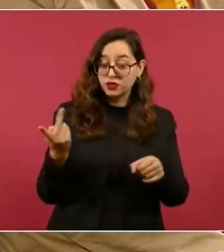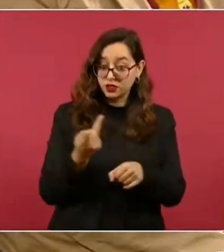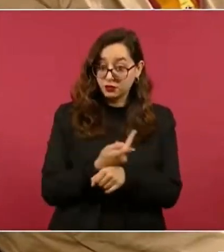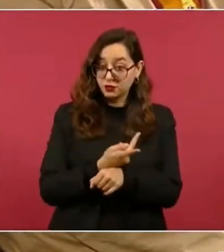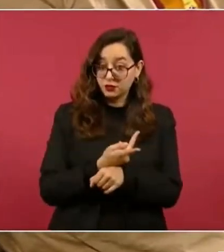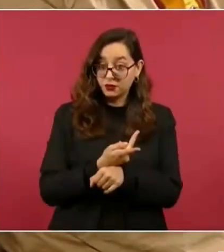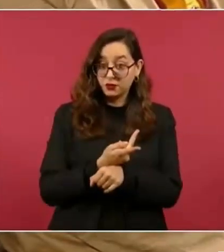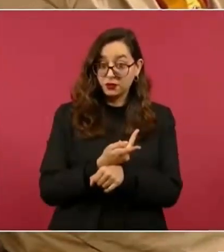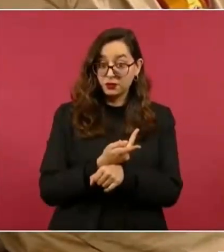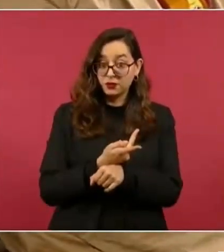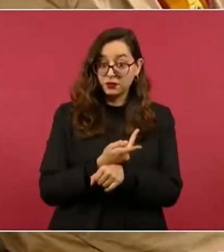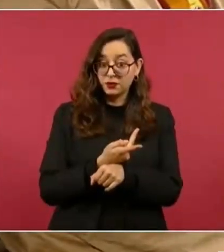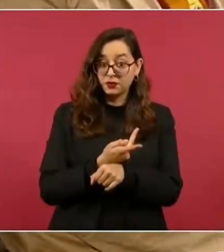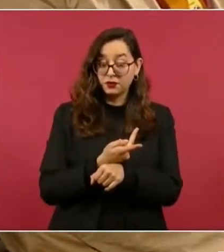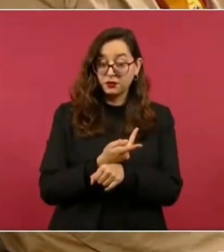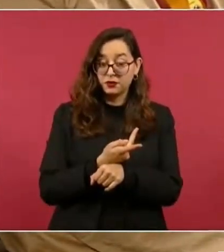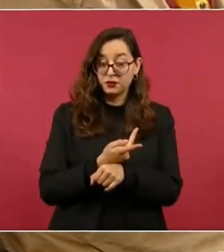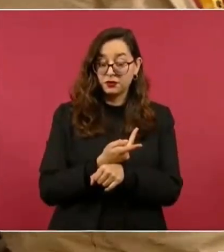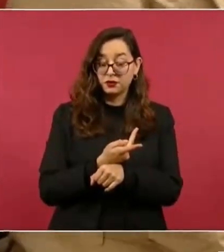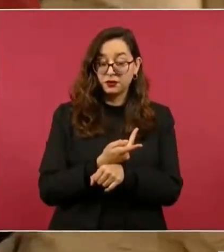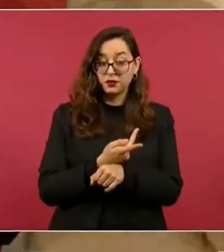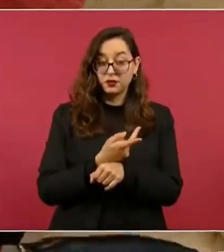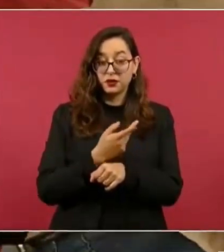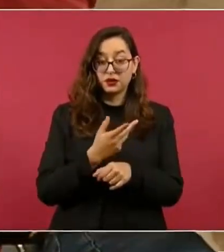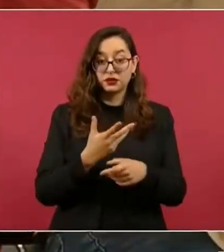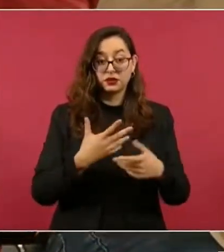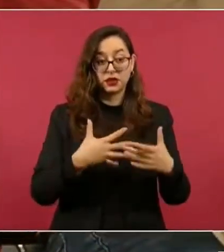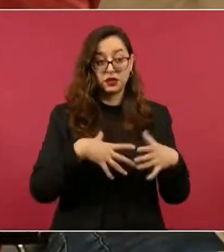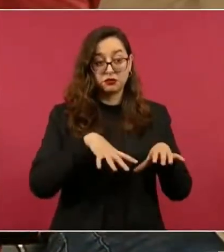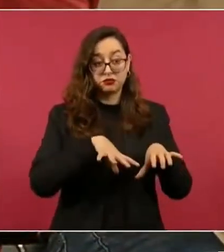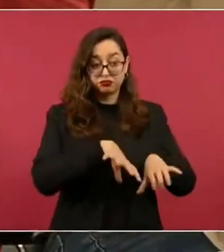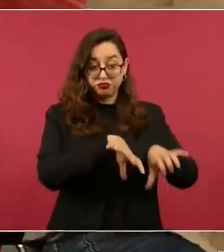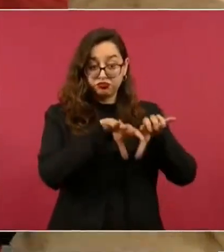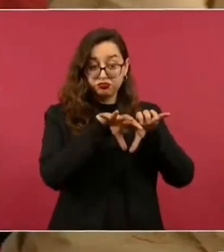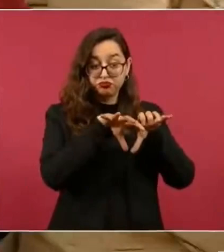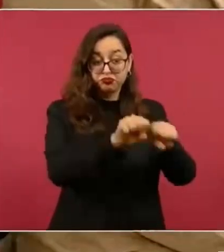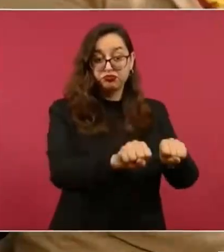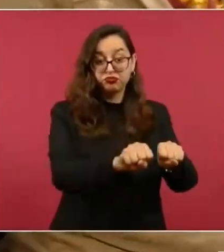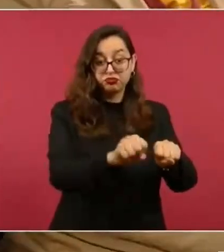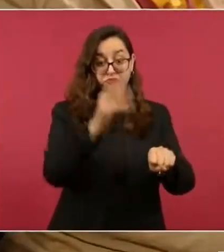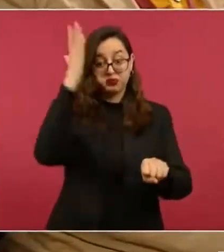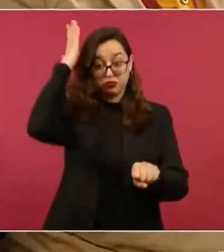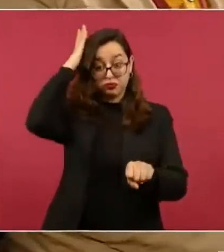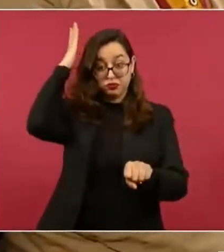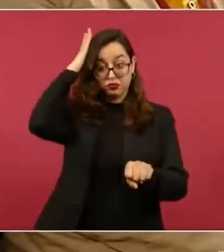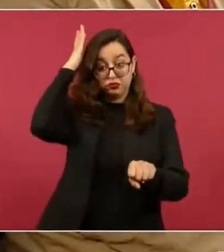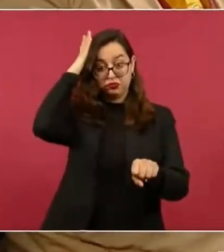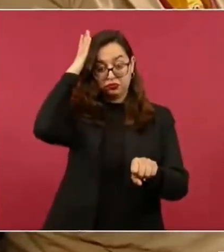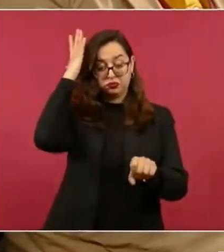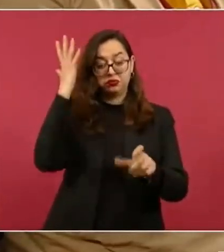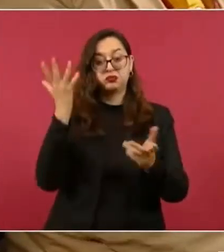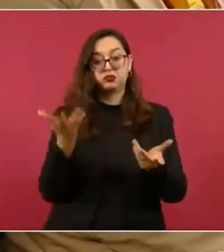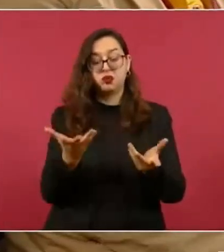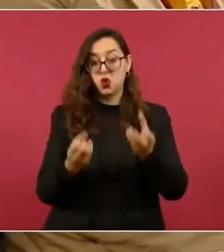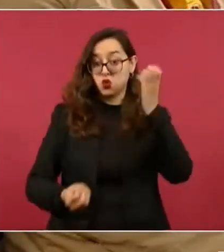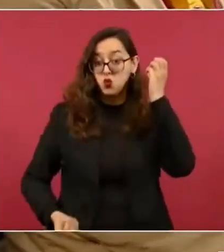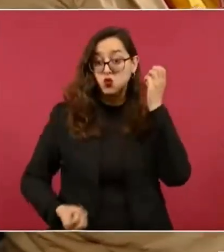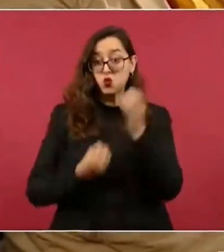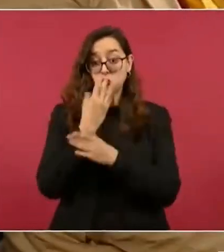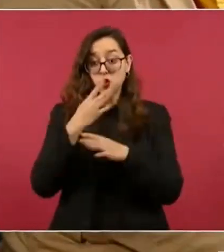aprehensión de delincuentes de este tipo? Porque este último operativo,